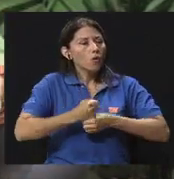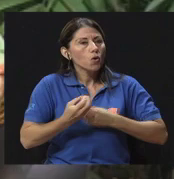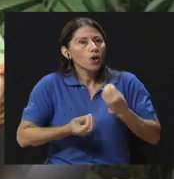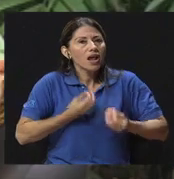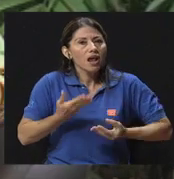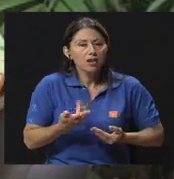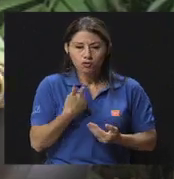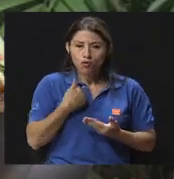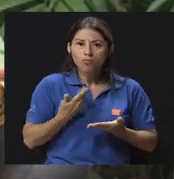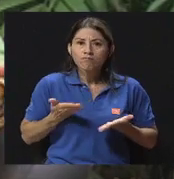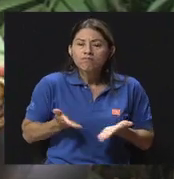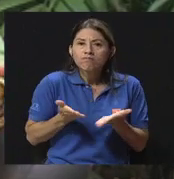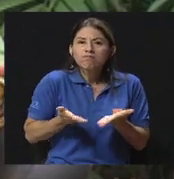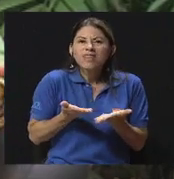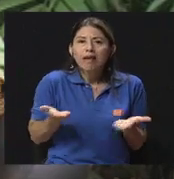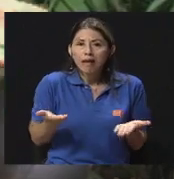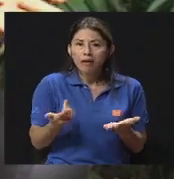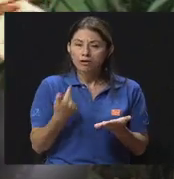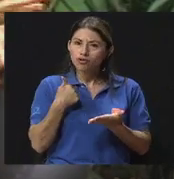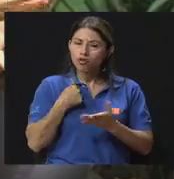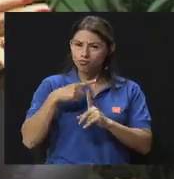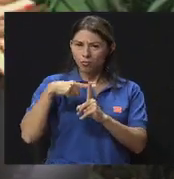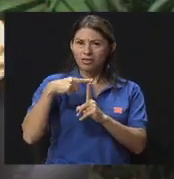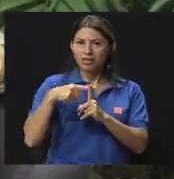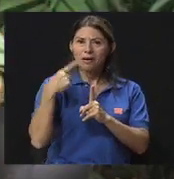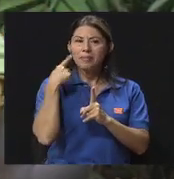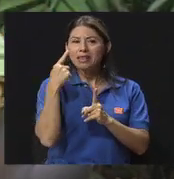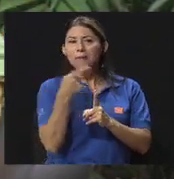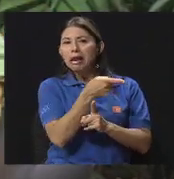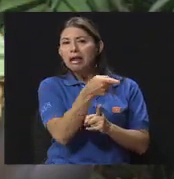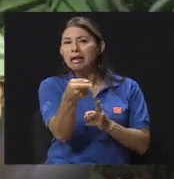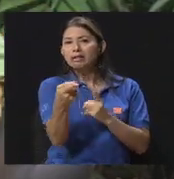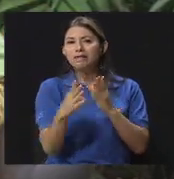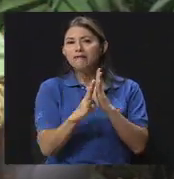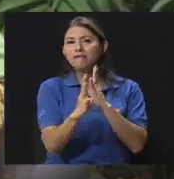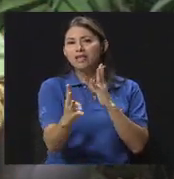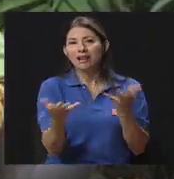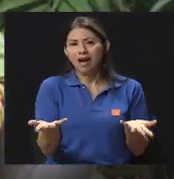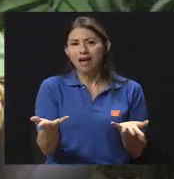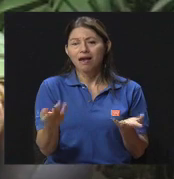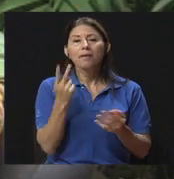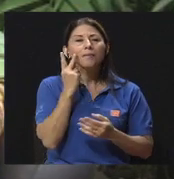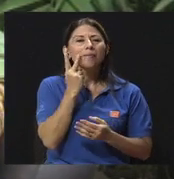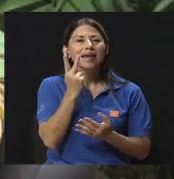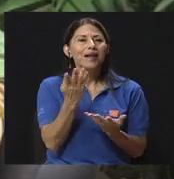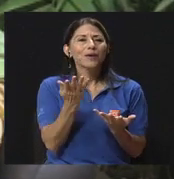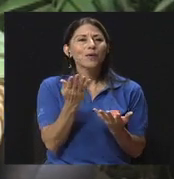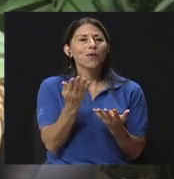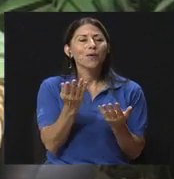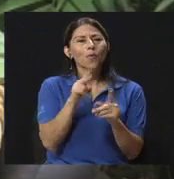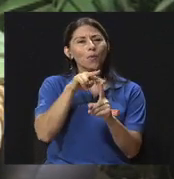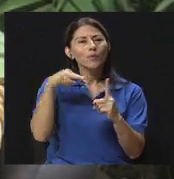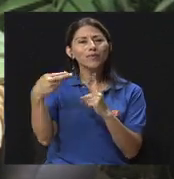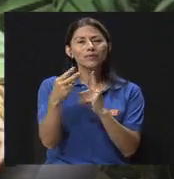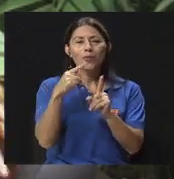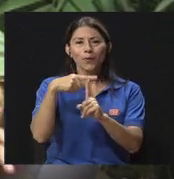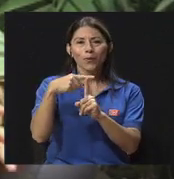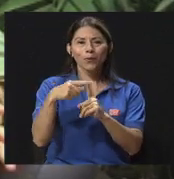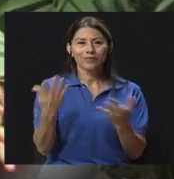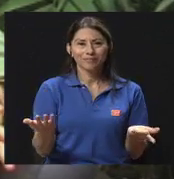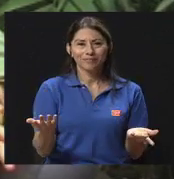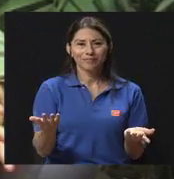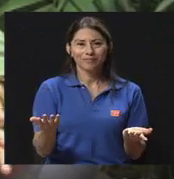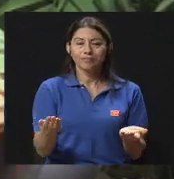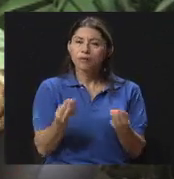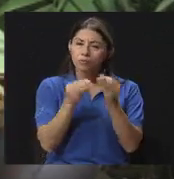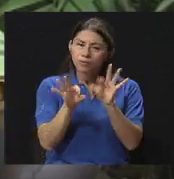voy a aportar, en qué estoy invirtiendo positivamente para esa larga fila que está ahí, ¿verdad? Es verlo desde una visión positiva. Ahí es